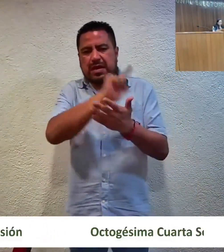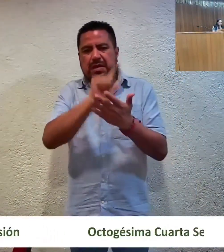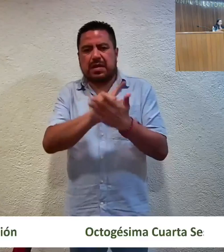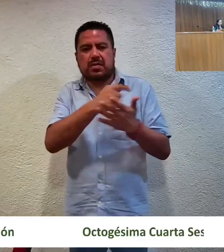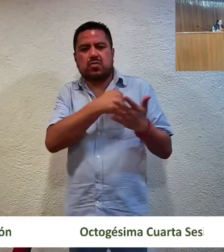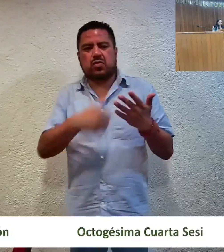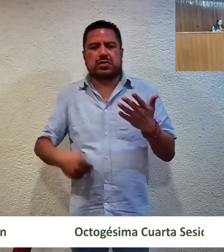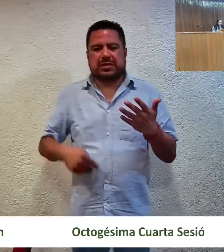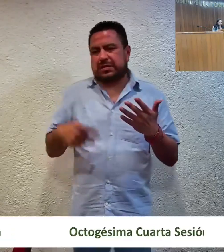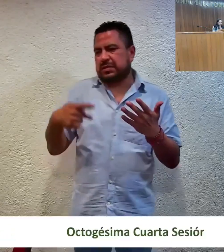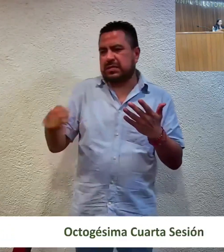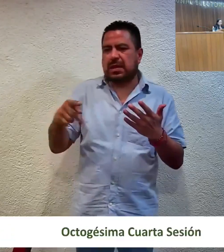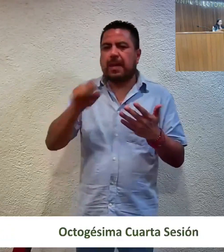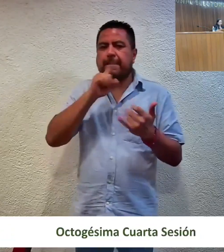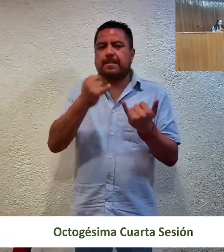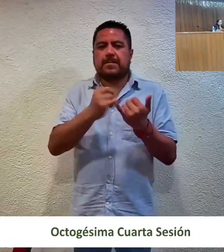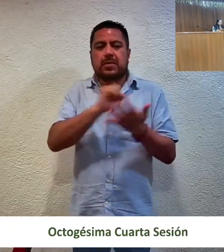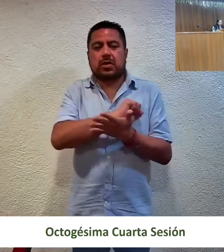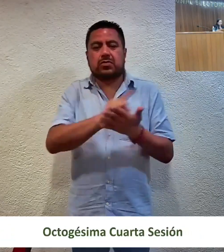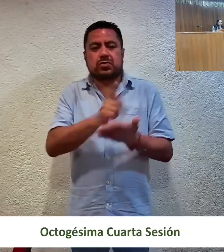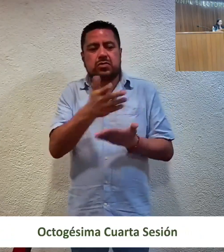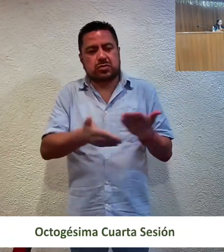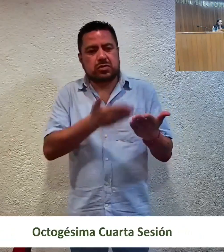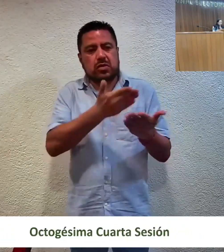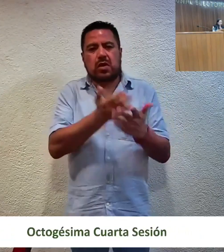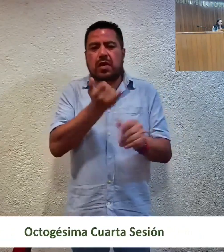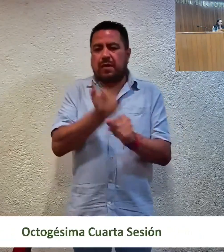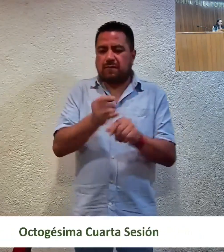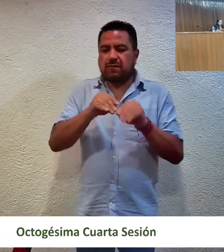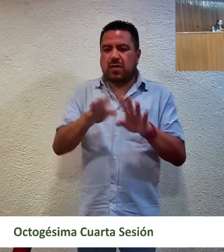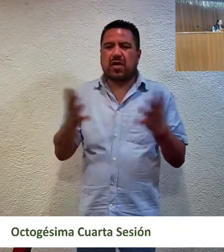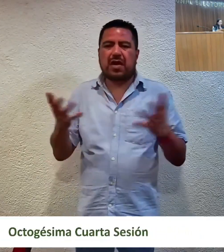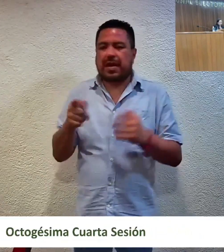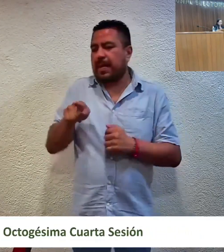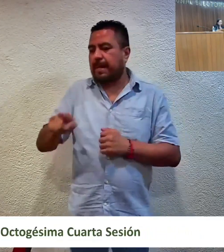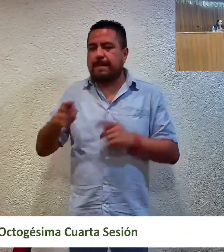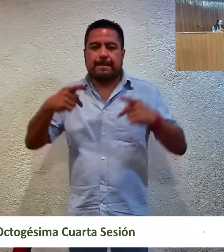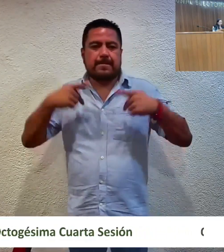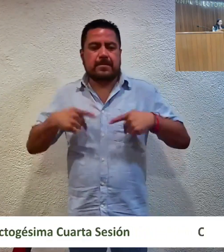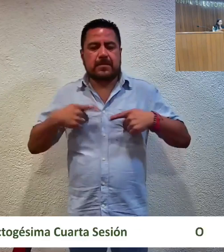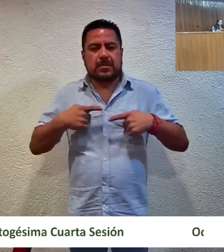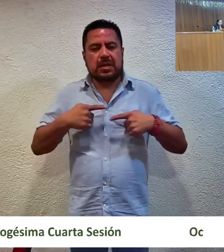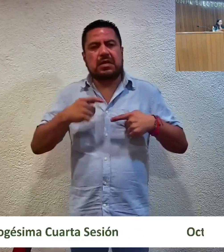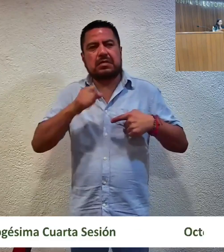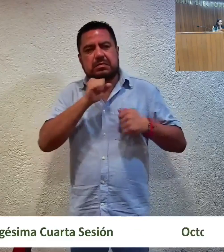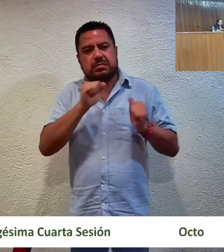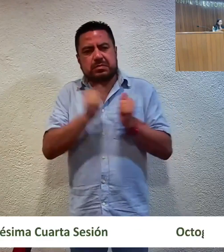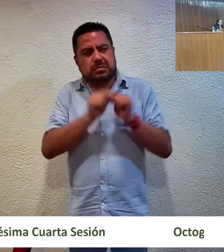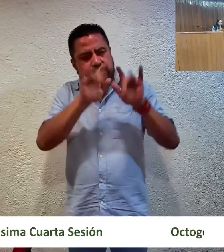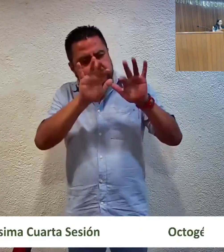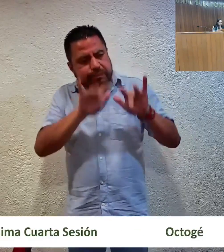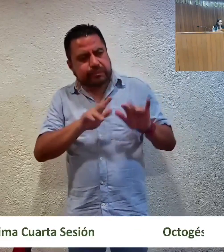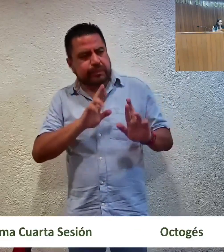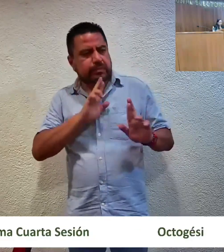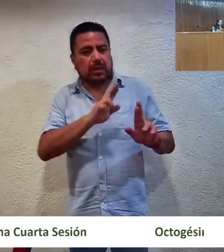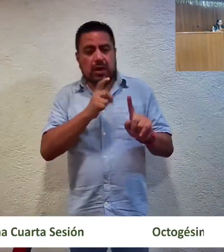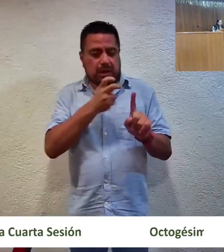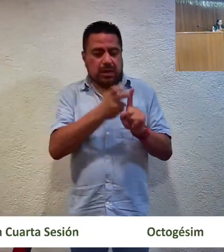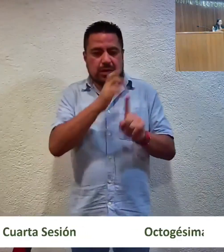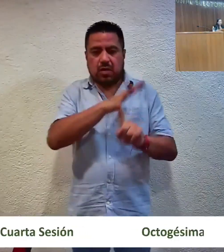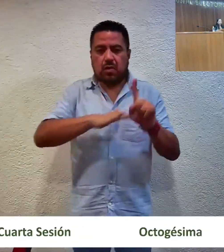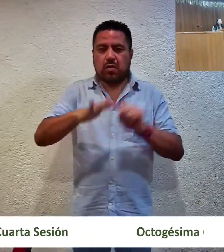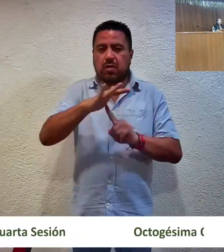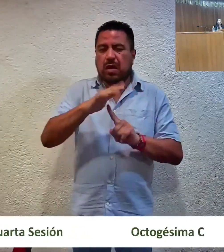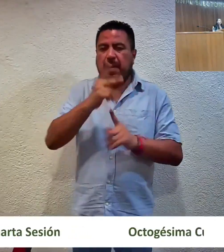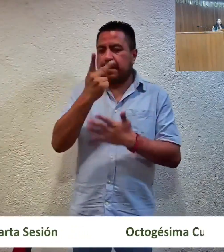municipio y que las solicitudes de información realizadas por las quejosas sean contestadas por escrito en ese contexto en el